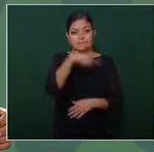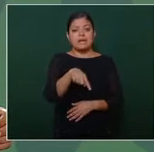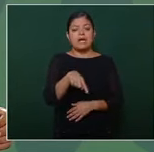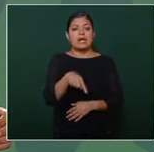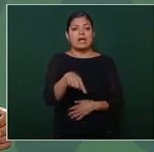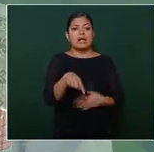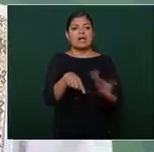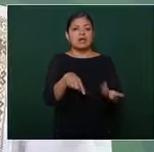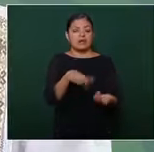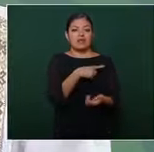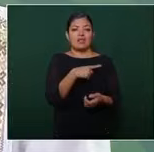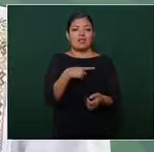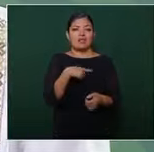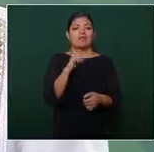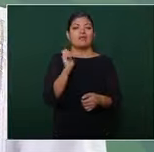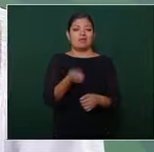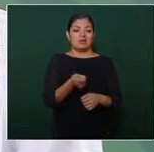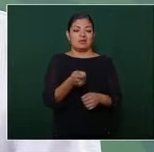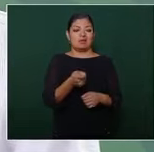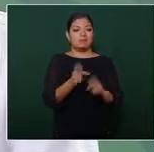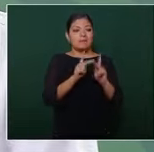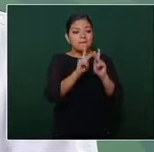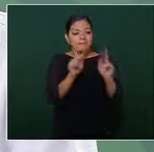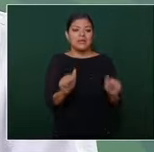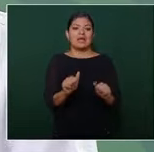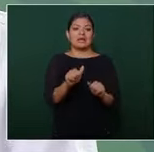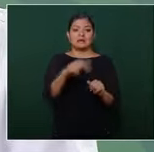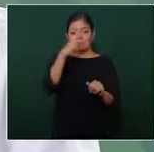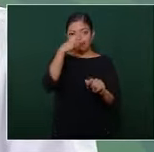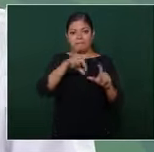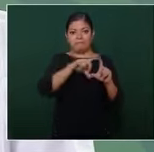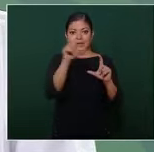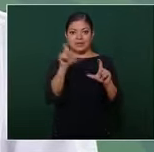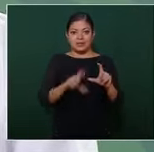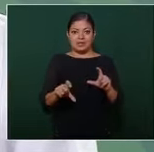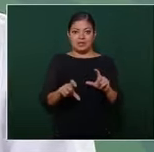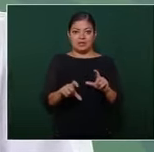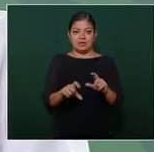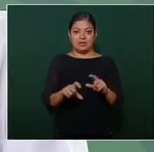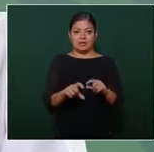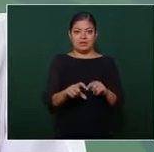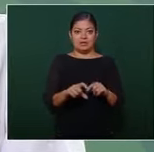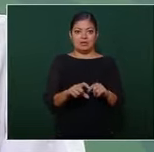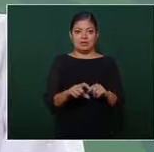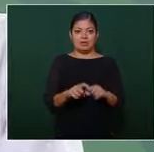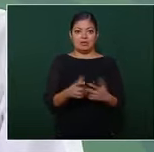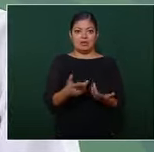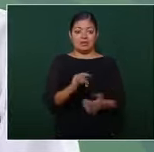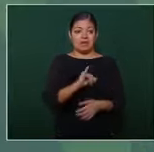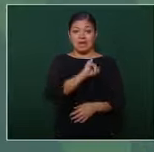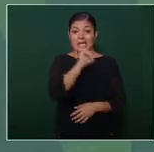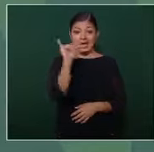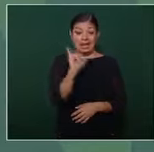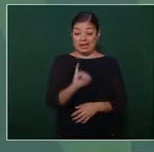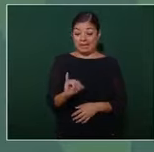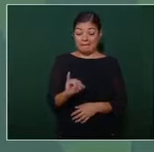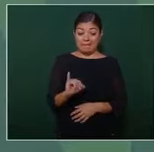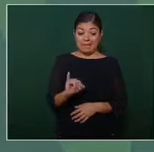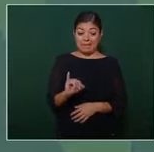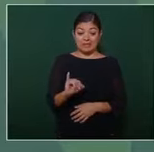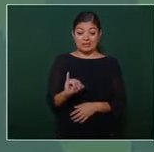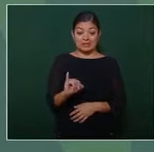garantizar la paz en el país nunca un presidente